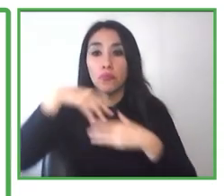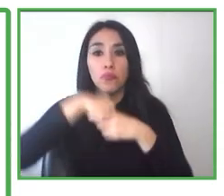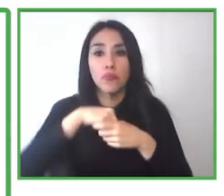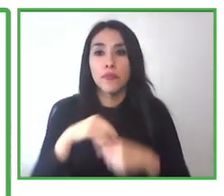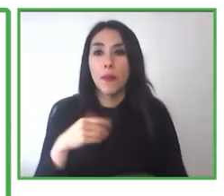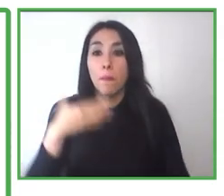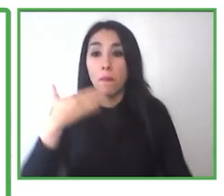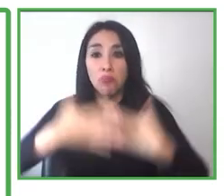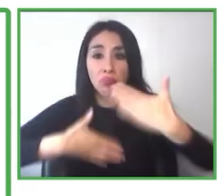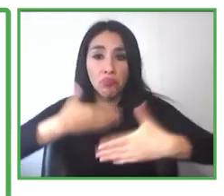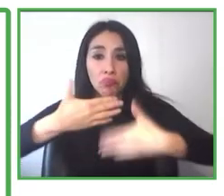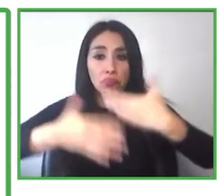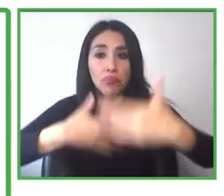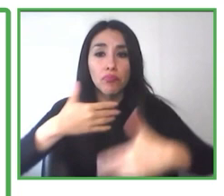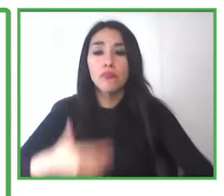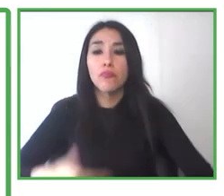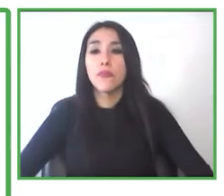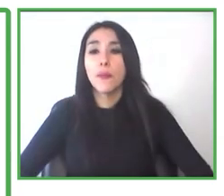programa de inclusión.